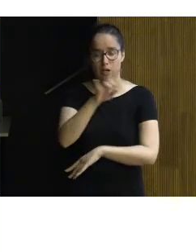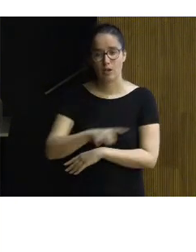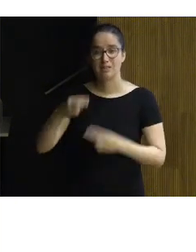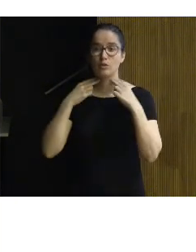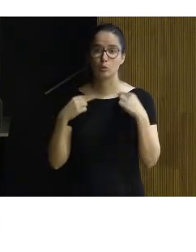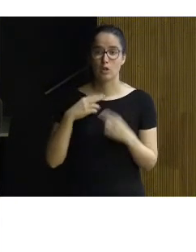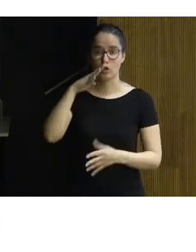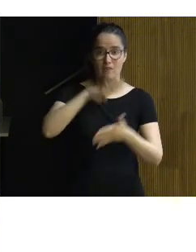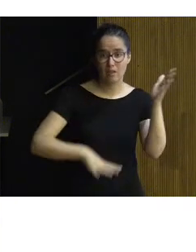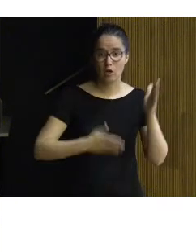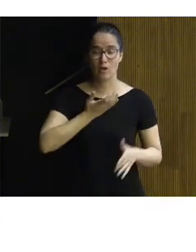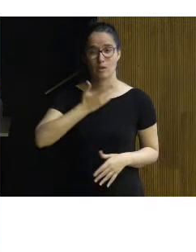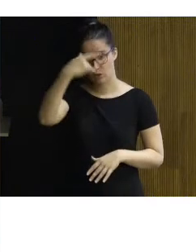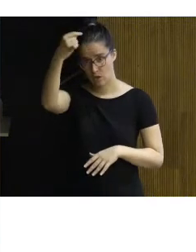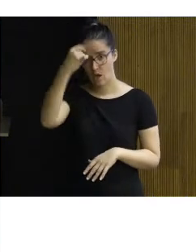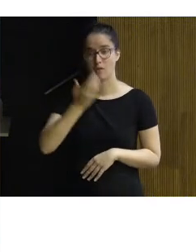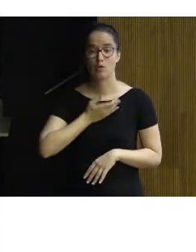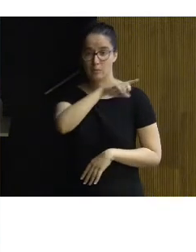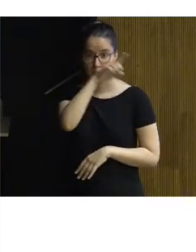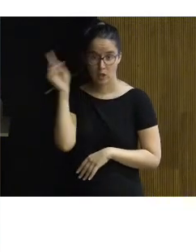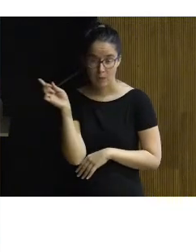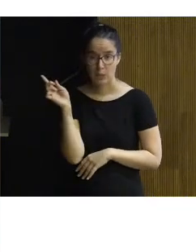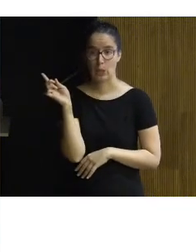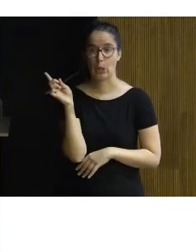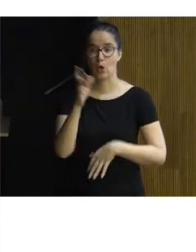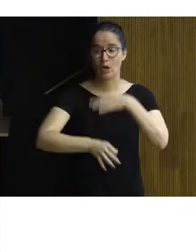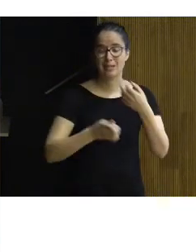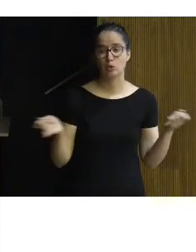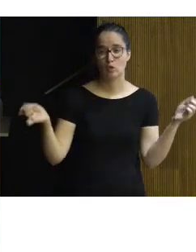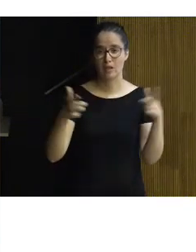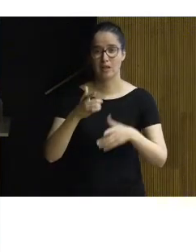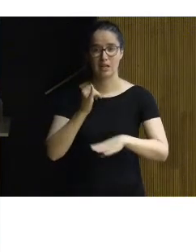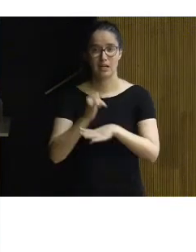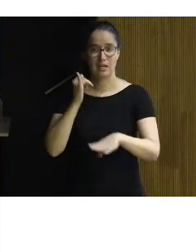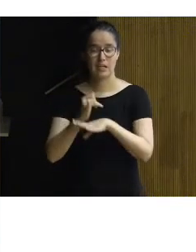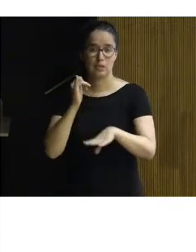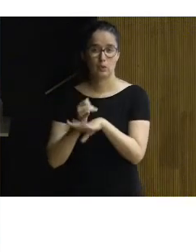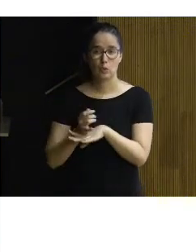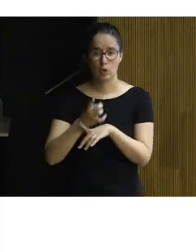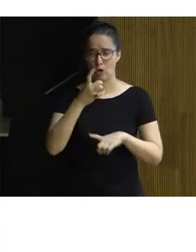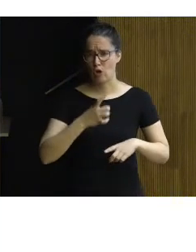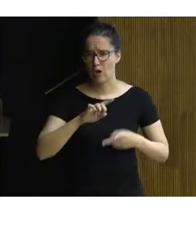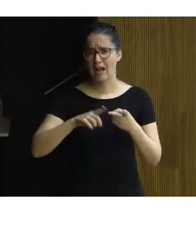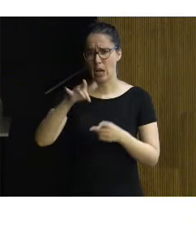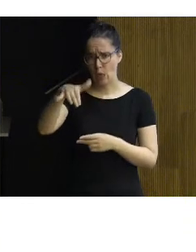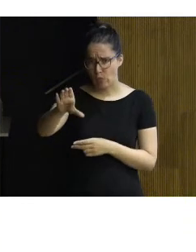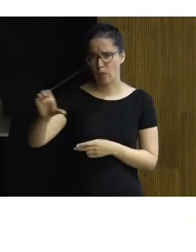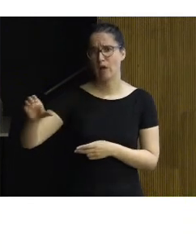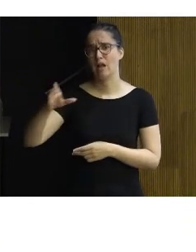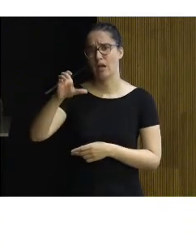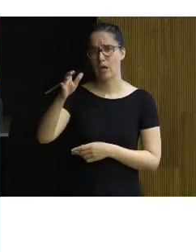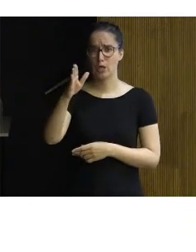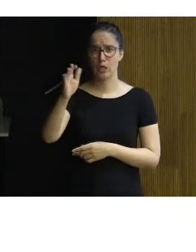Barcelona, el Ayuntamiento de Ávila, el Ayuntamiento de Madrid, Organismos Oficiales, el Instituto Eduardo Torroja, el IPCE, la